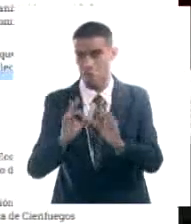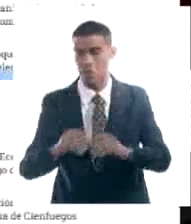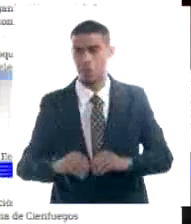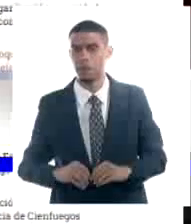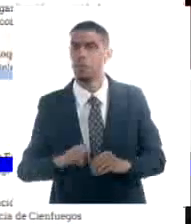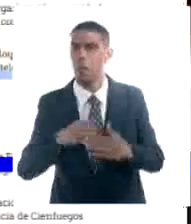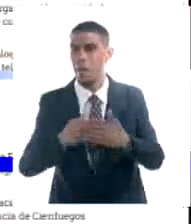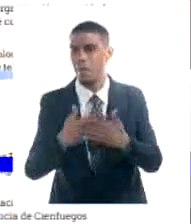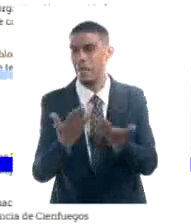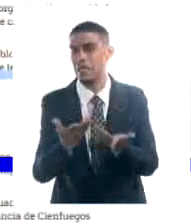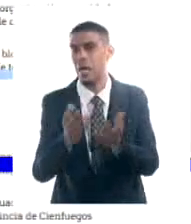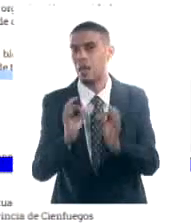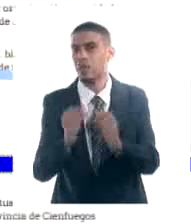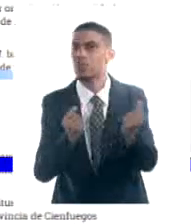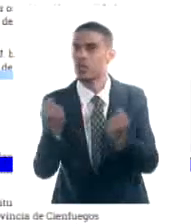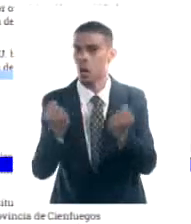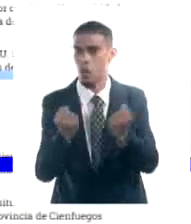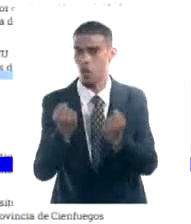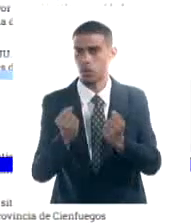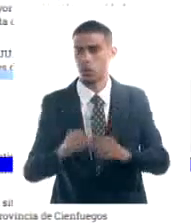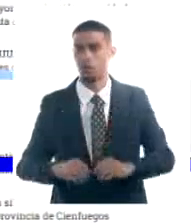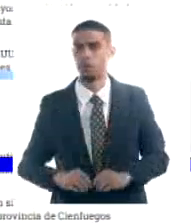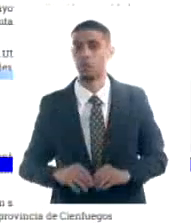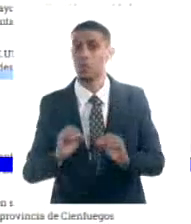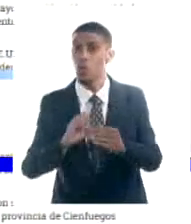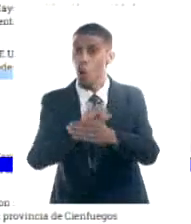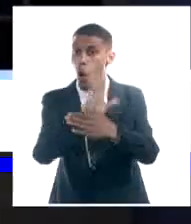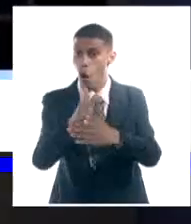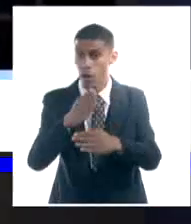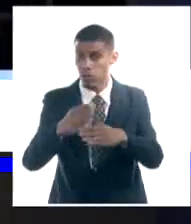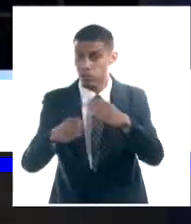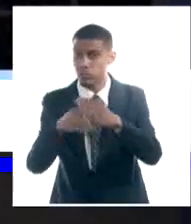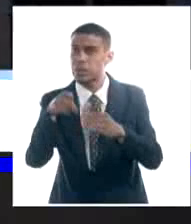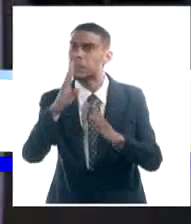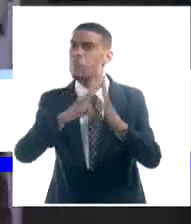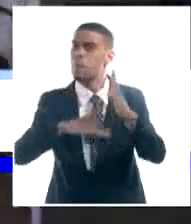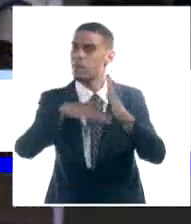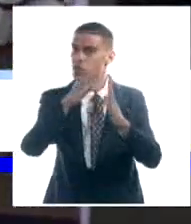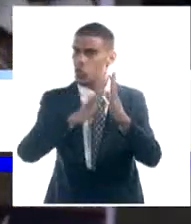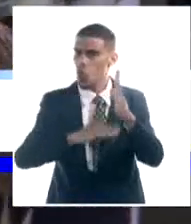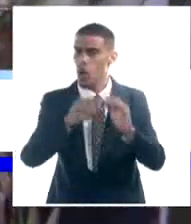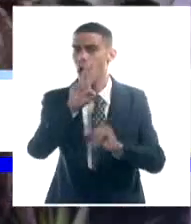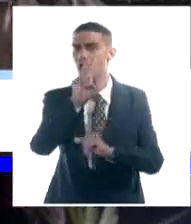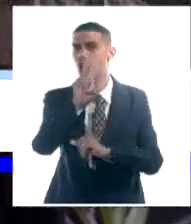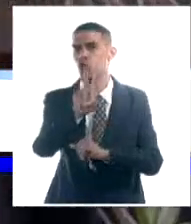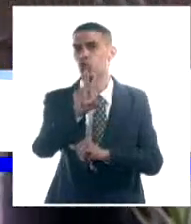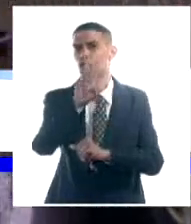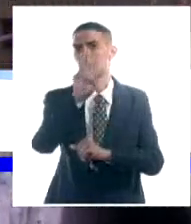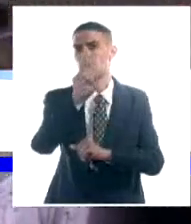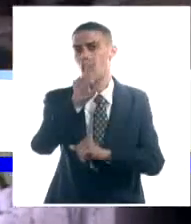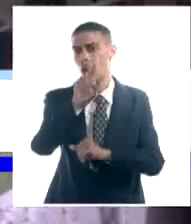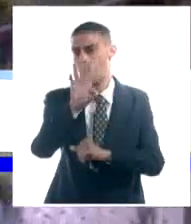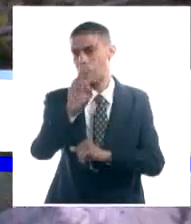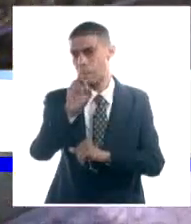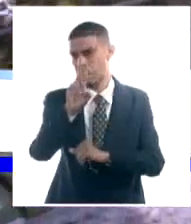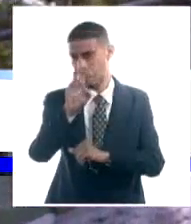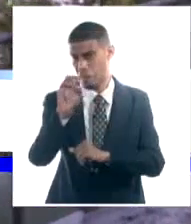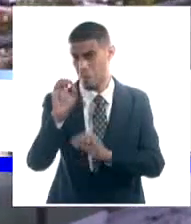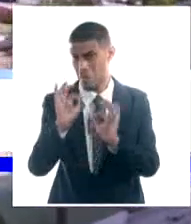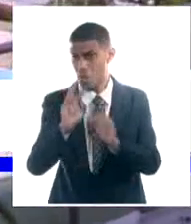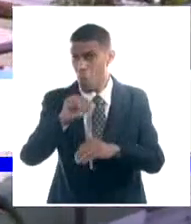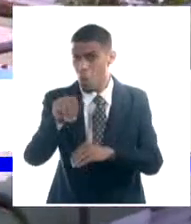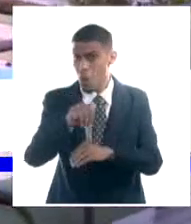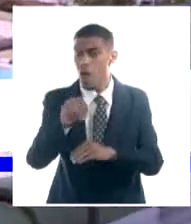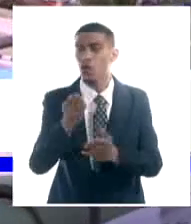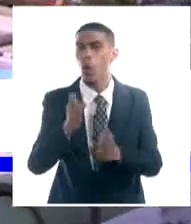constructora de transporte. Las obras incluyen pintura de los más de 200 metros del corredor, reparación de